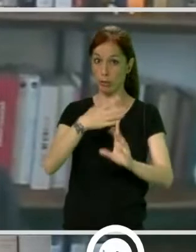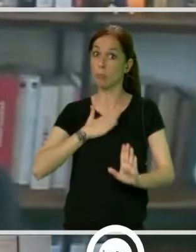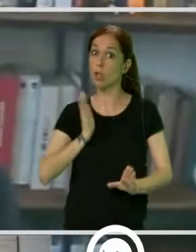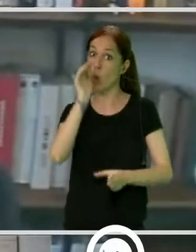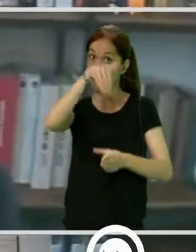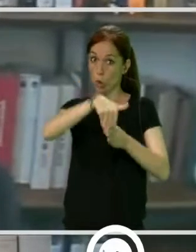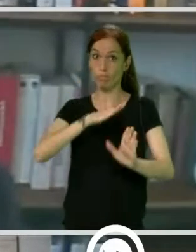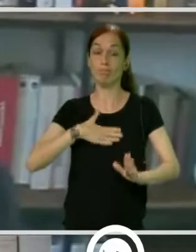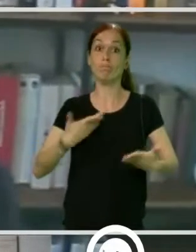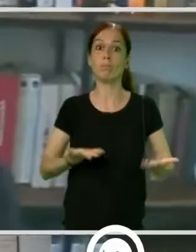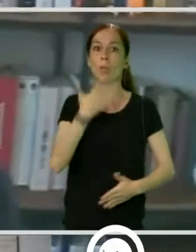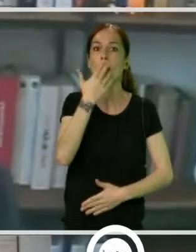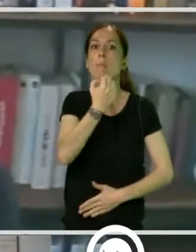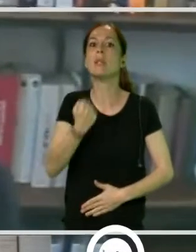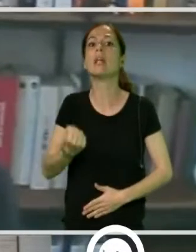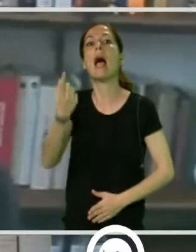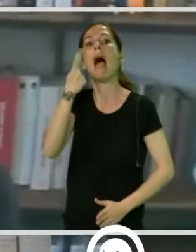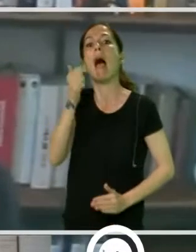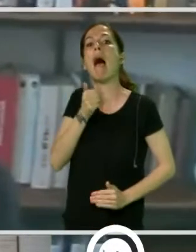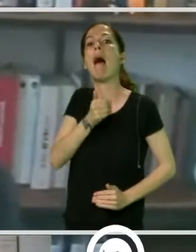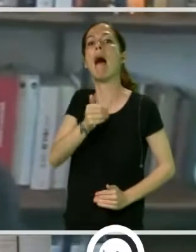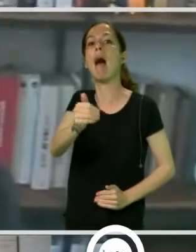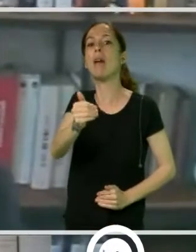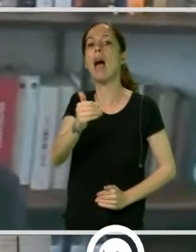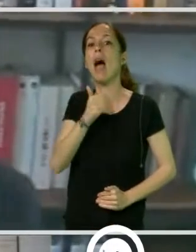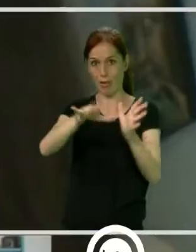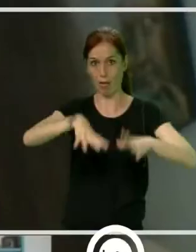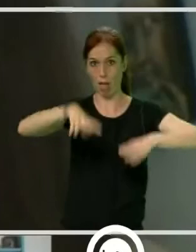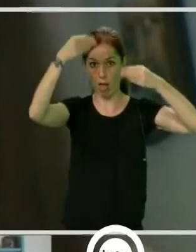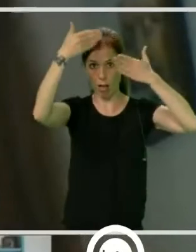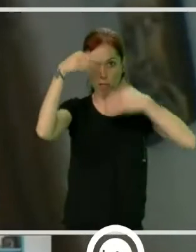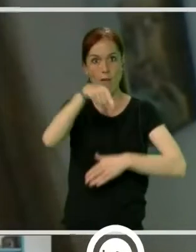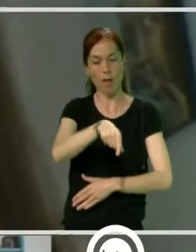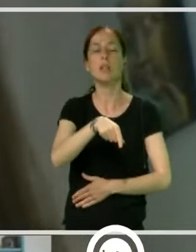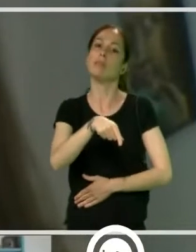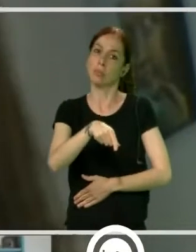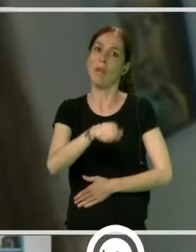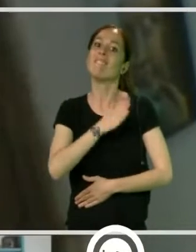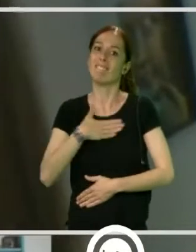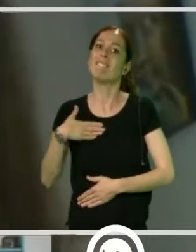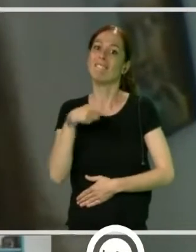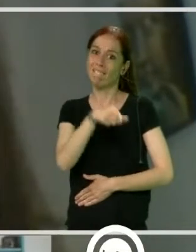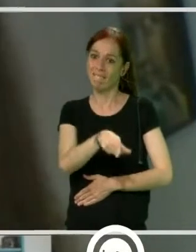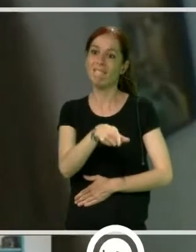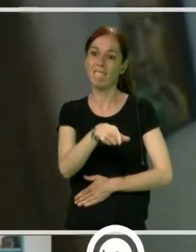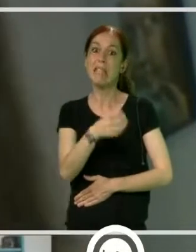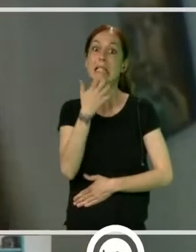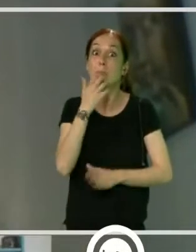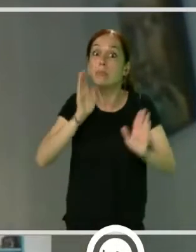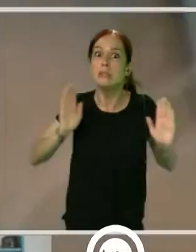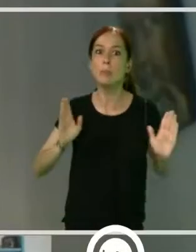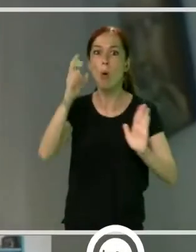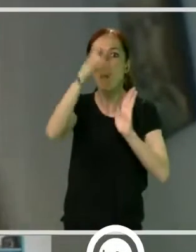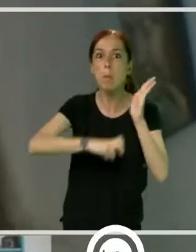será abstención a expensas de lo que pueda pasar de aquí en Alcazaba. Pues sí que nos gustaría que se hiciera, encontrase algún resto